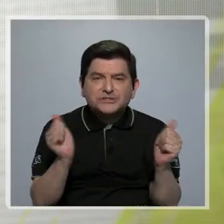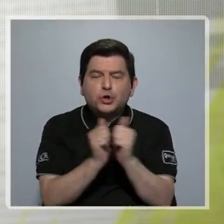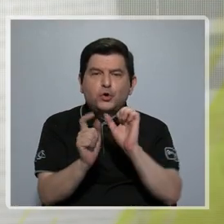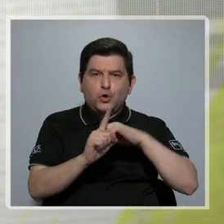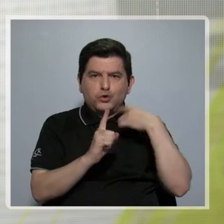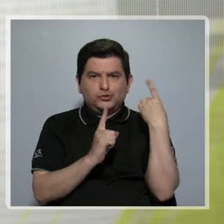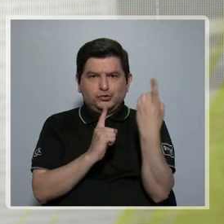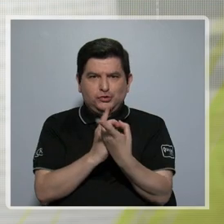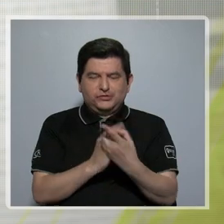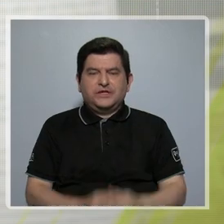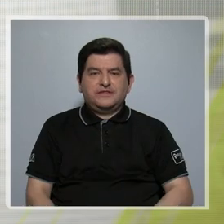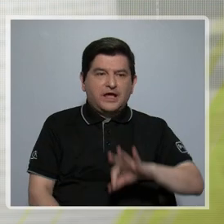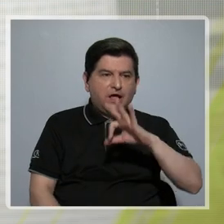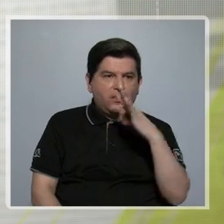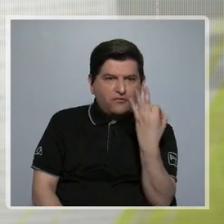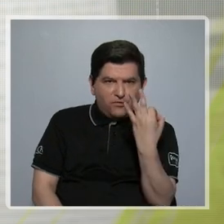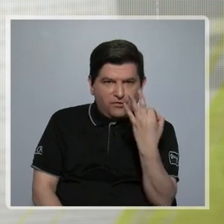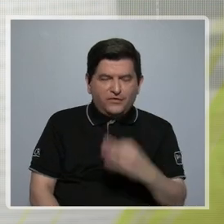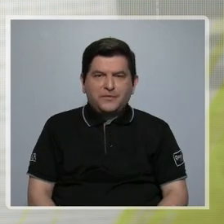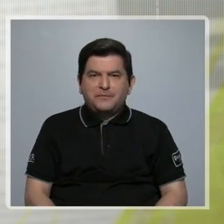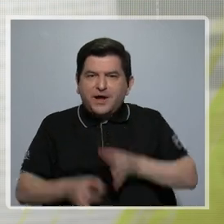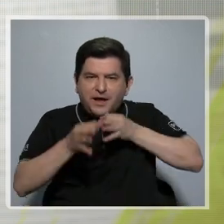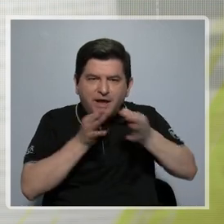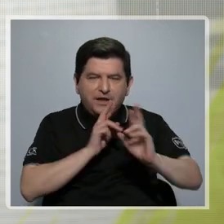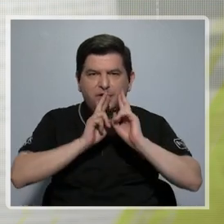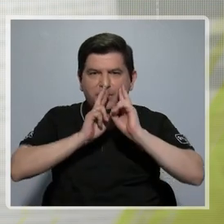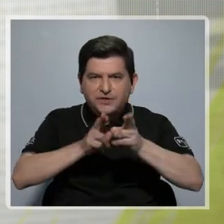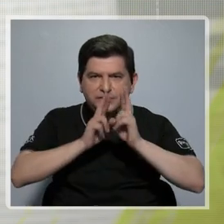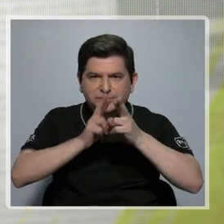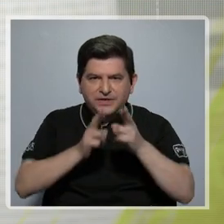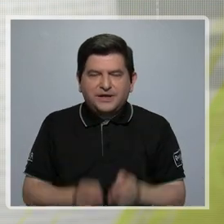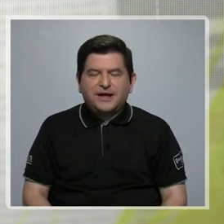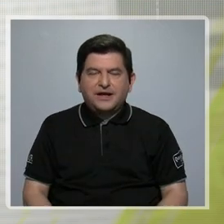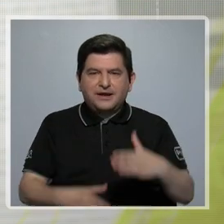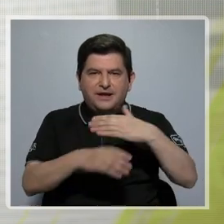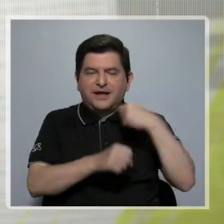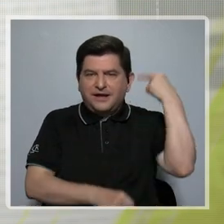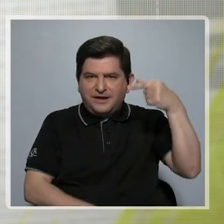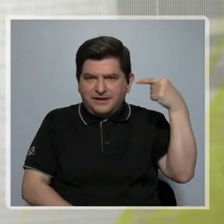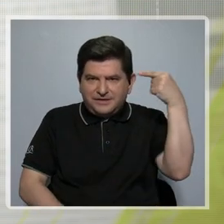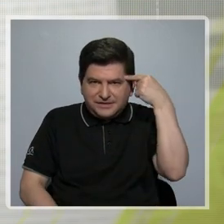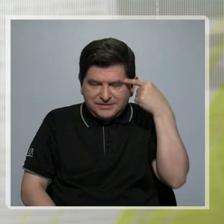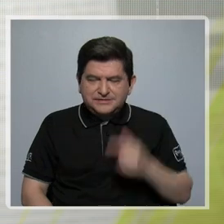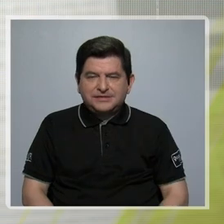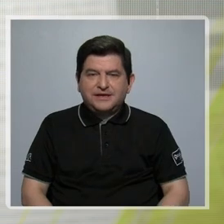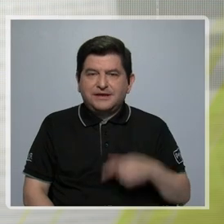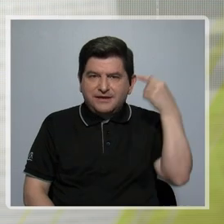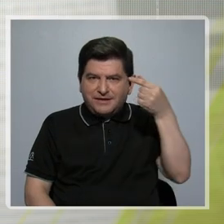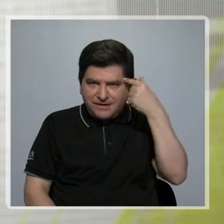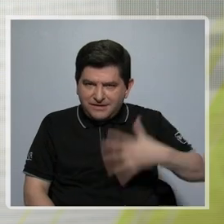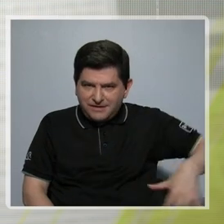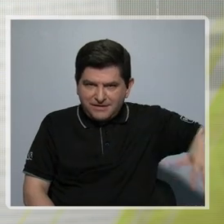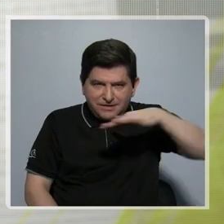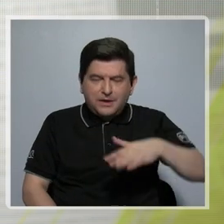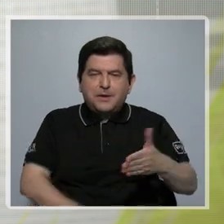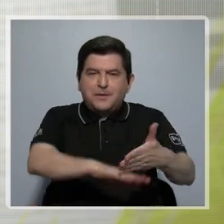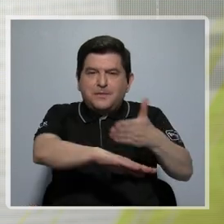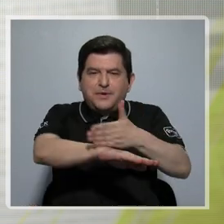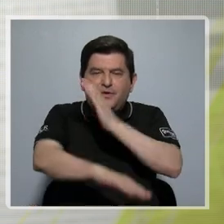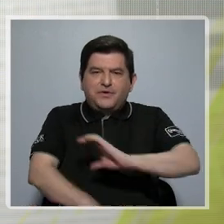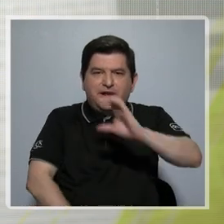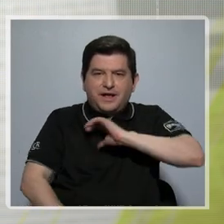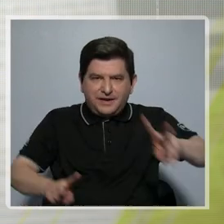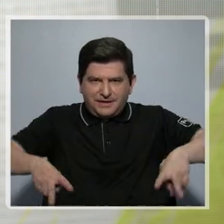ese encuentro con la sociedad, esa forma de dar cuentas de lo que está haciendo el gobierno, de lo que está haciendo el Estado, para